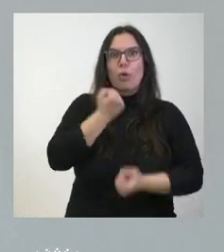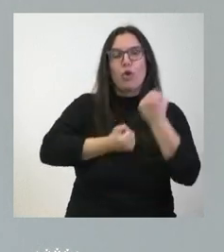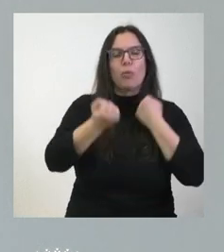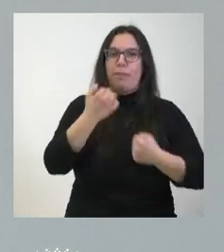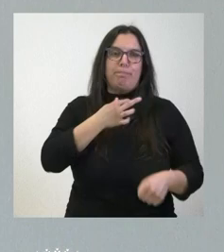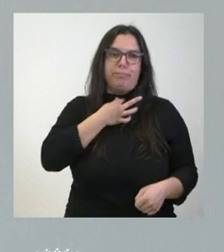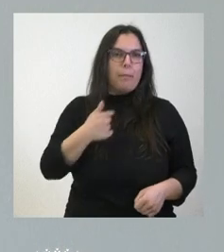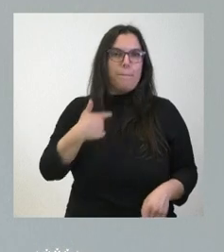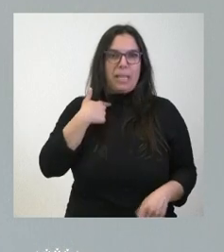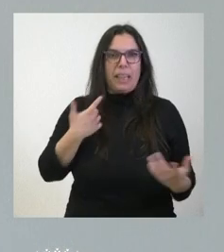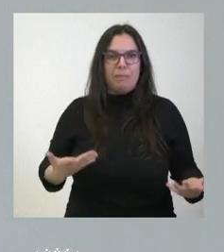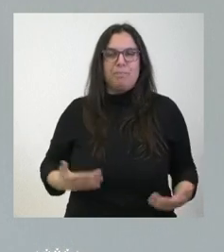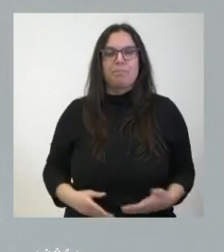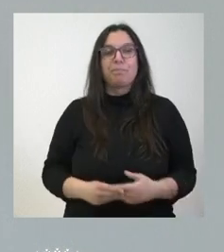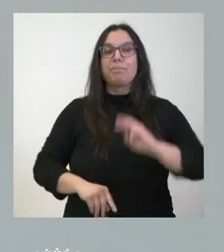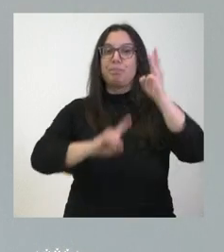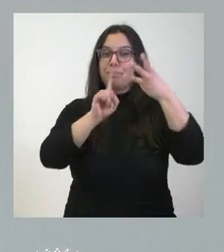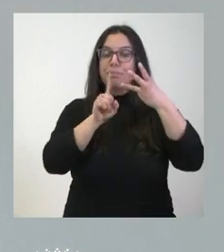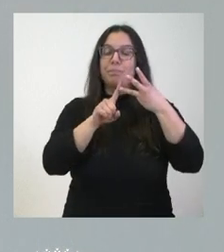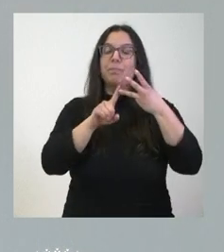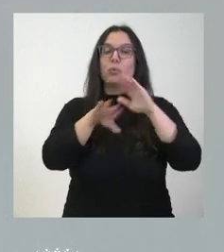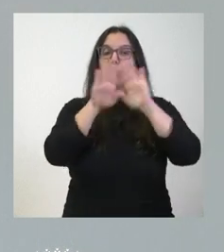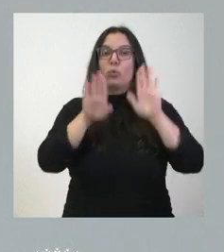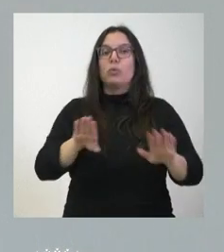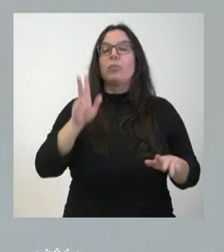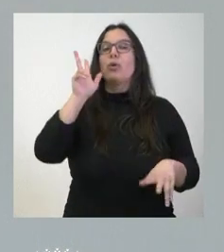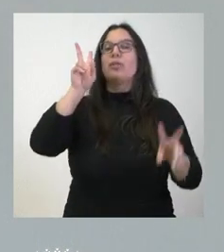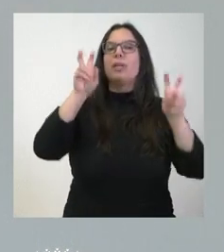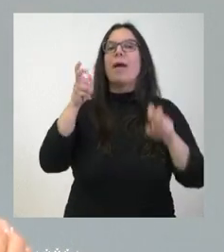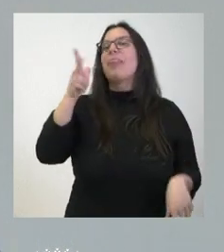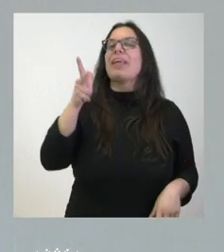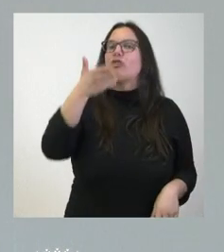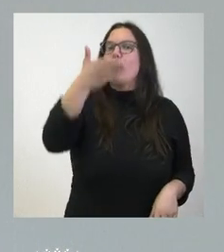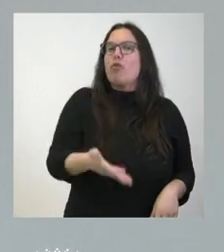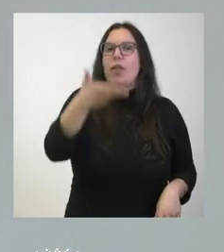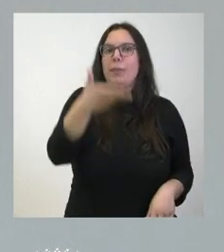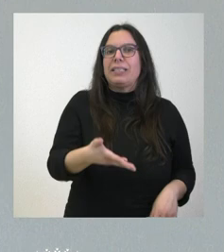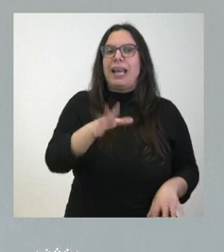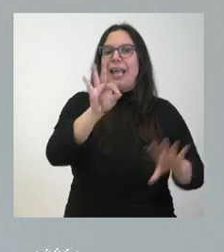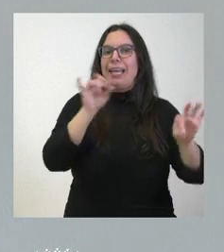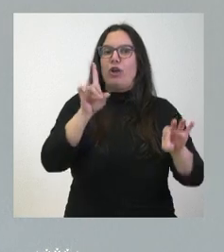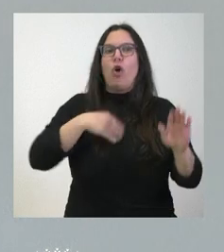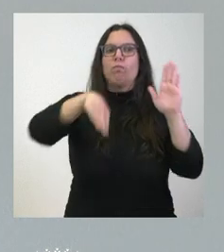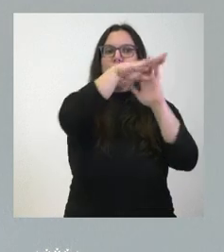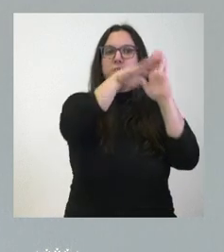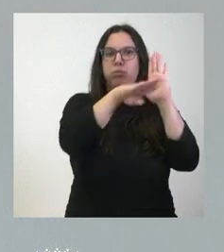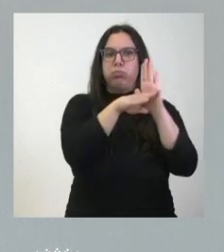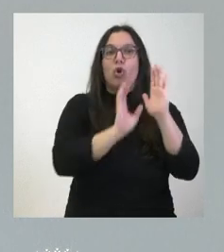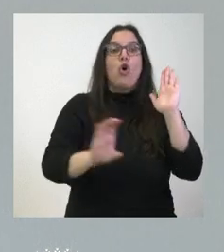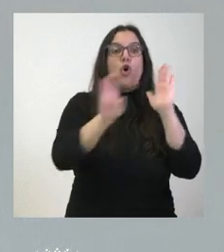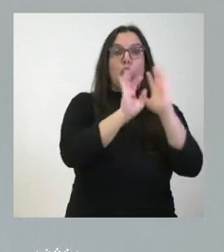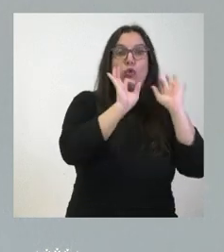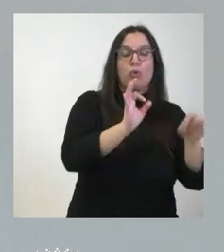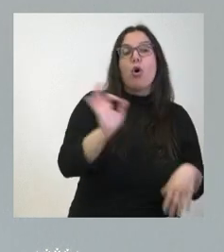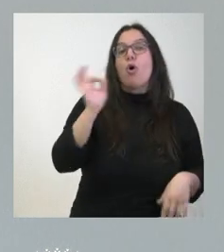nacional. Y el último de los aspectos, los derechos fundamentales, son los que figuran o en la Constitución o en las